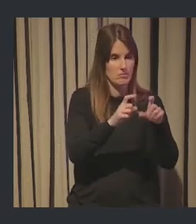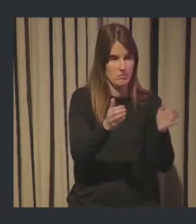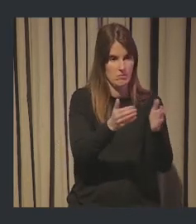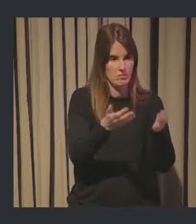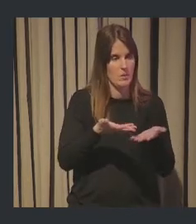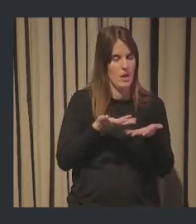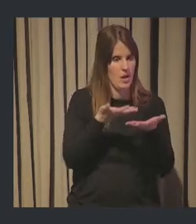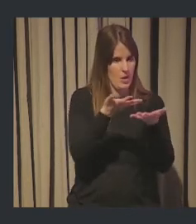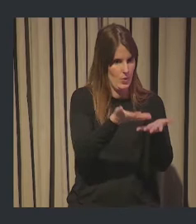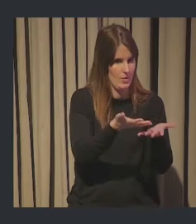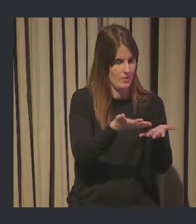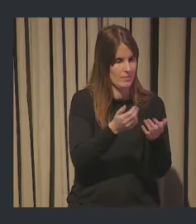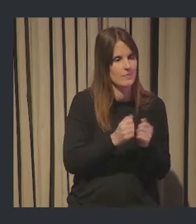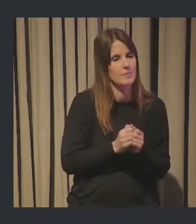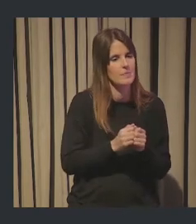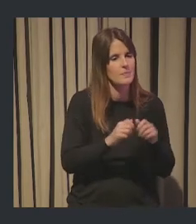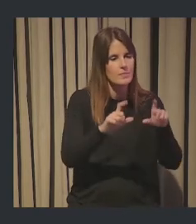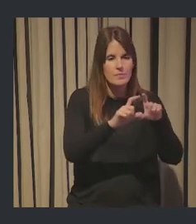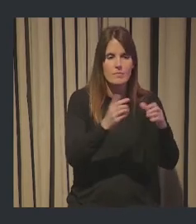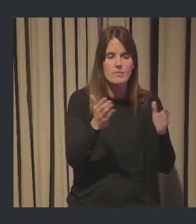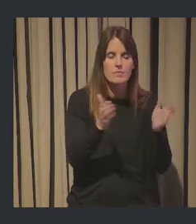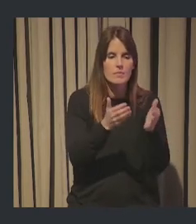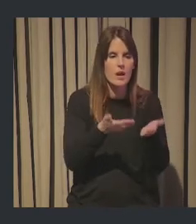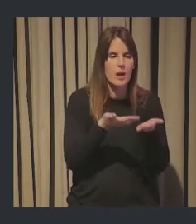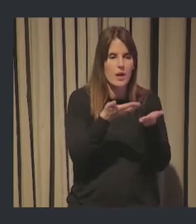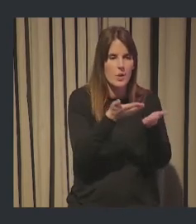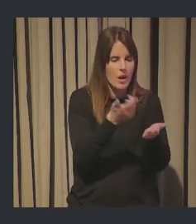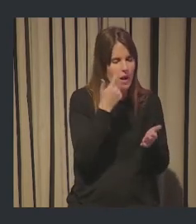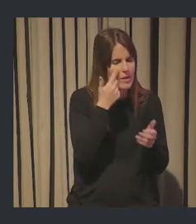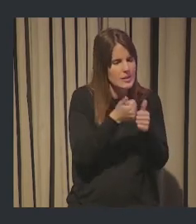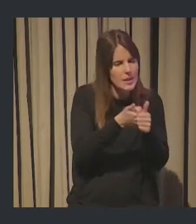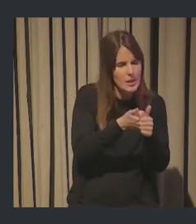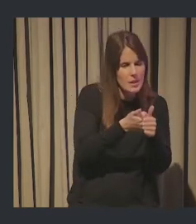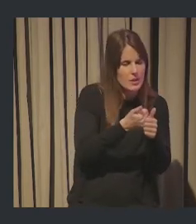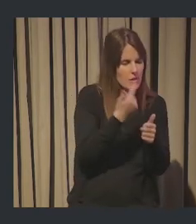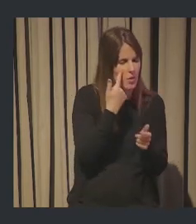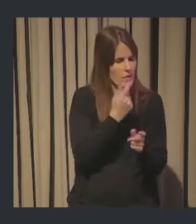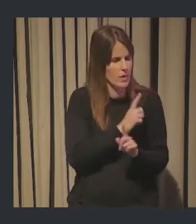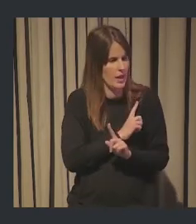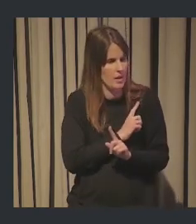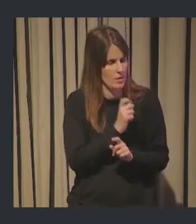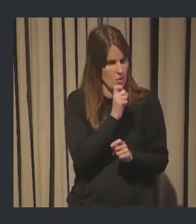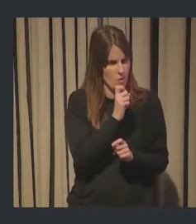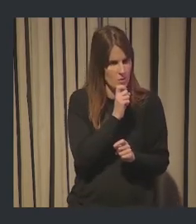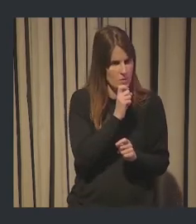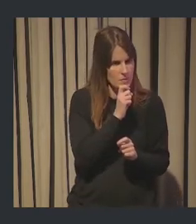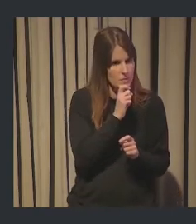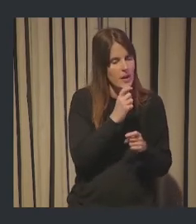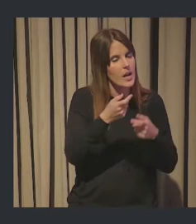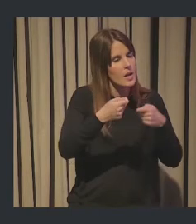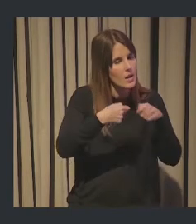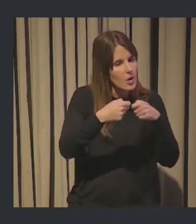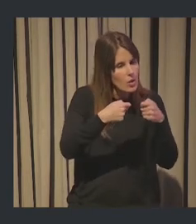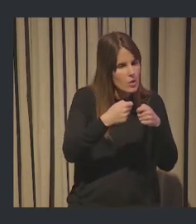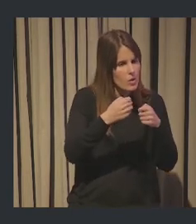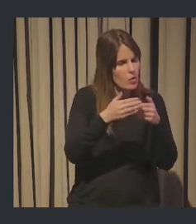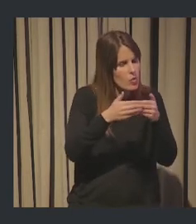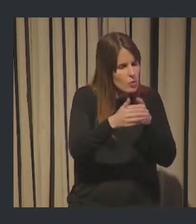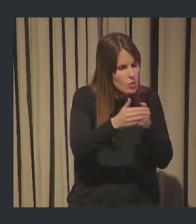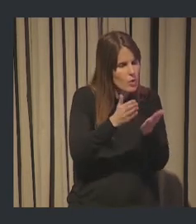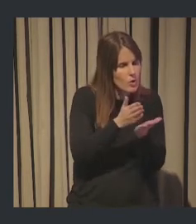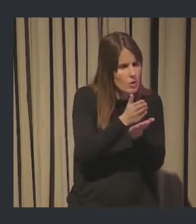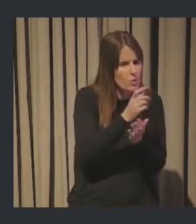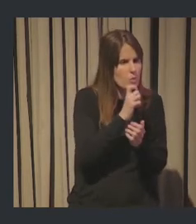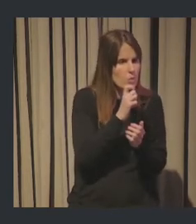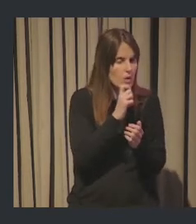a las pymes, cómo se hace esa vigilancia, cómo se interpreta esa inteligencia de negocio, cómo puedo hacer prospectiva y cuál